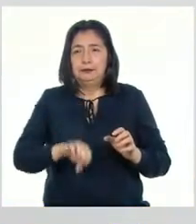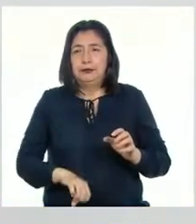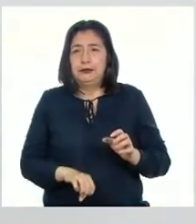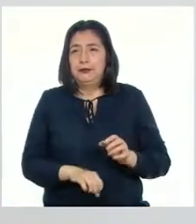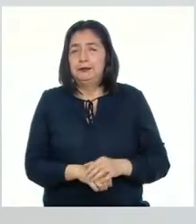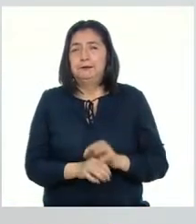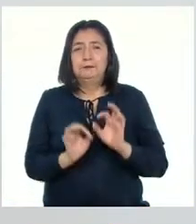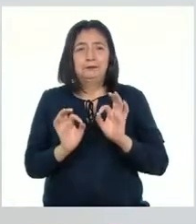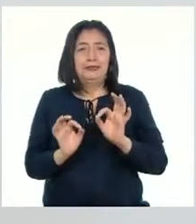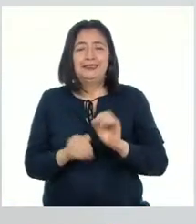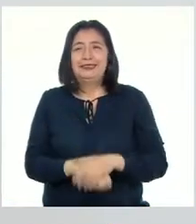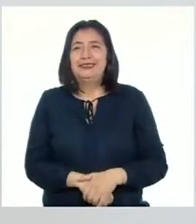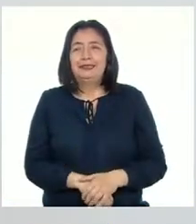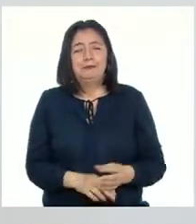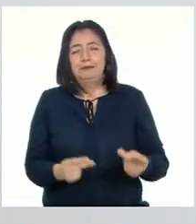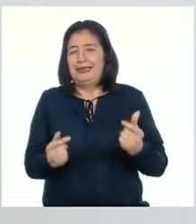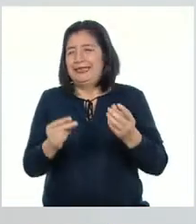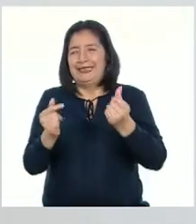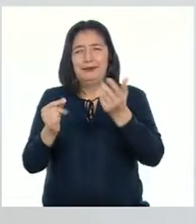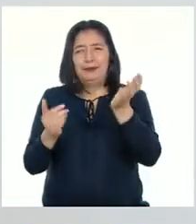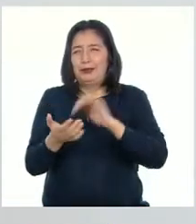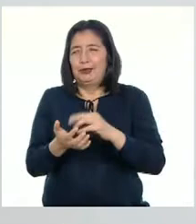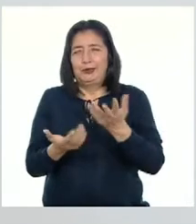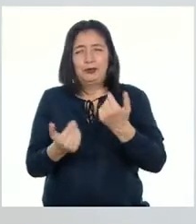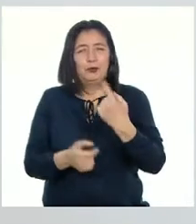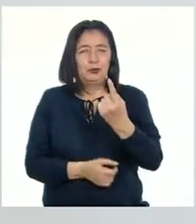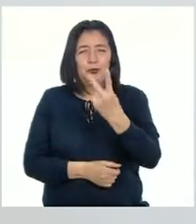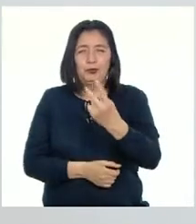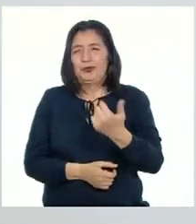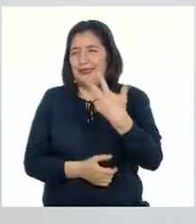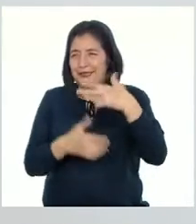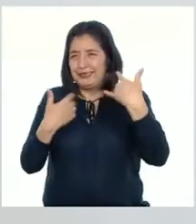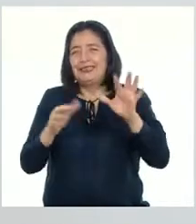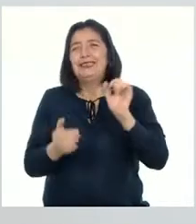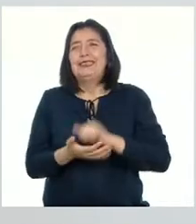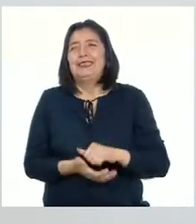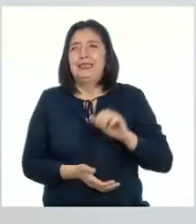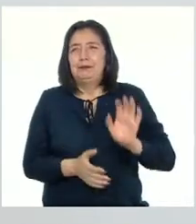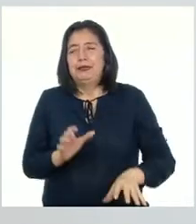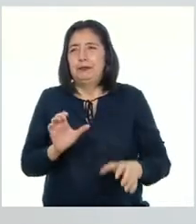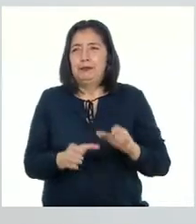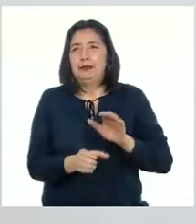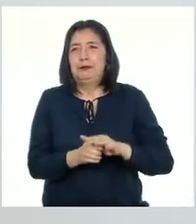¡Muy bien! Ahora más rápido Un, dos, tres ¡Va!